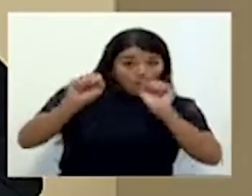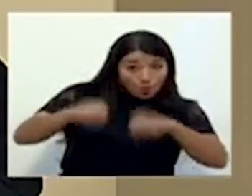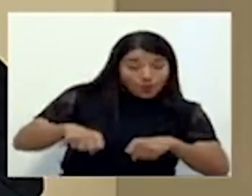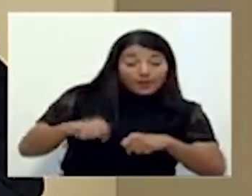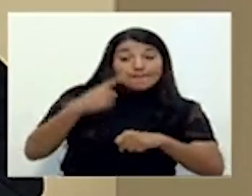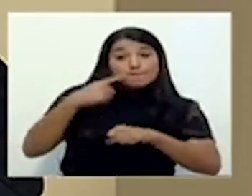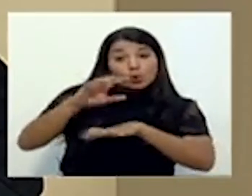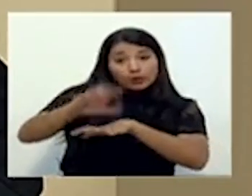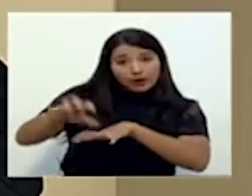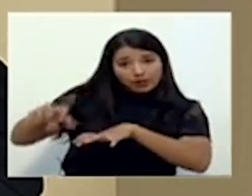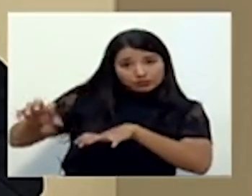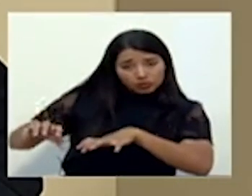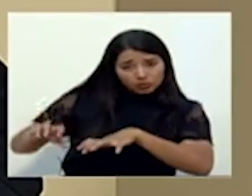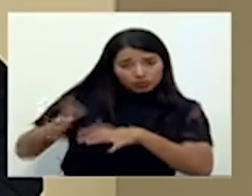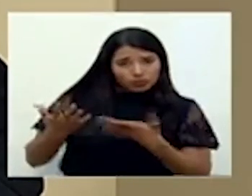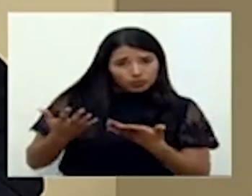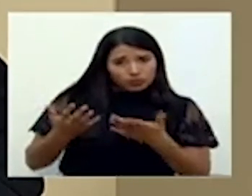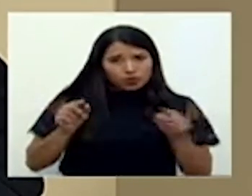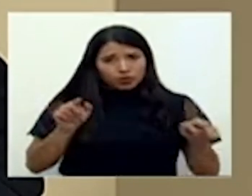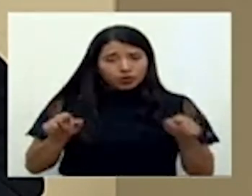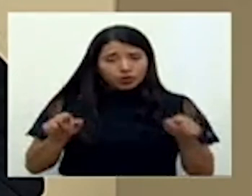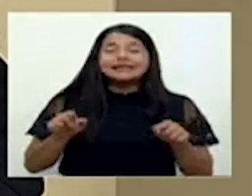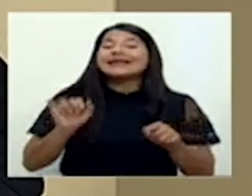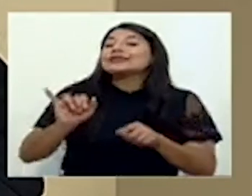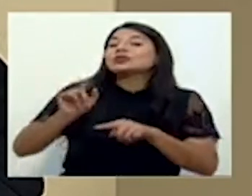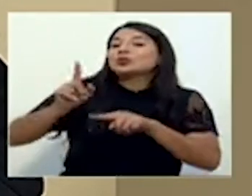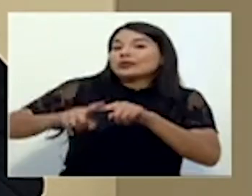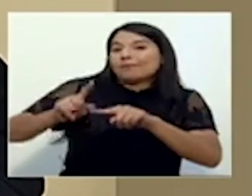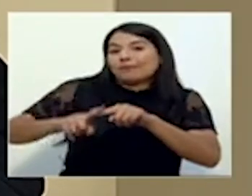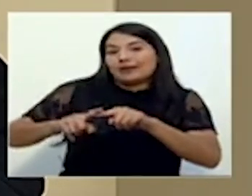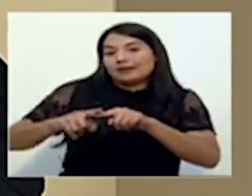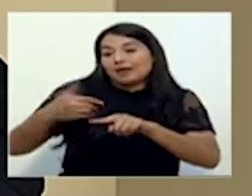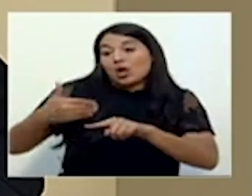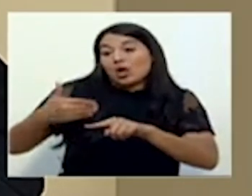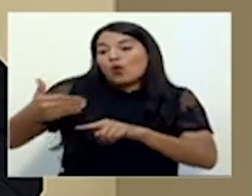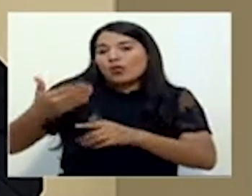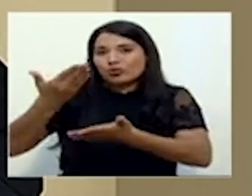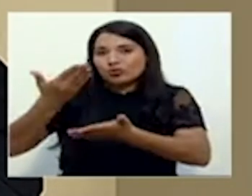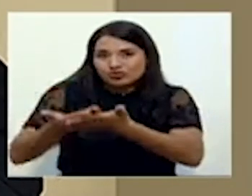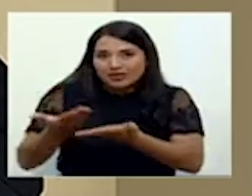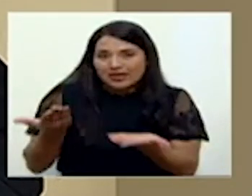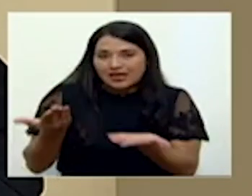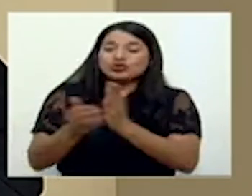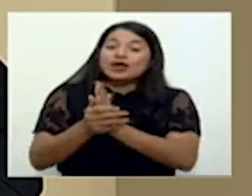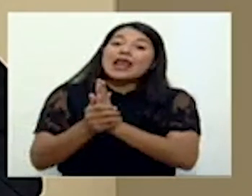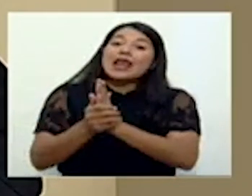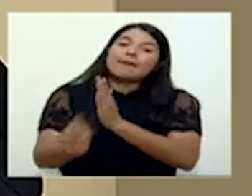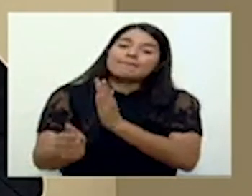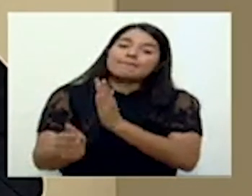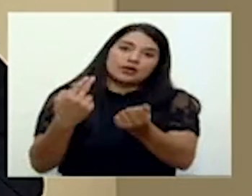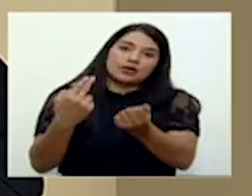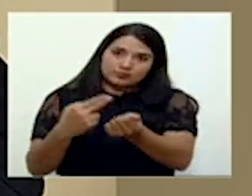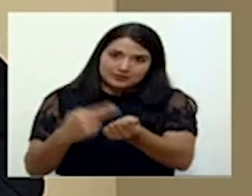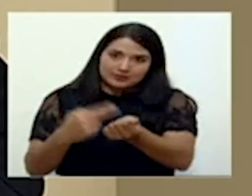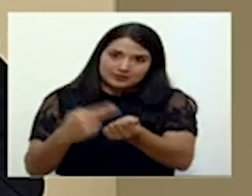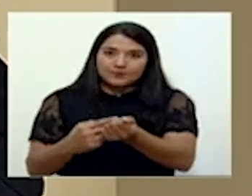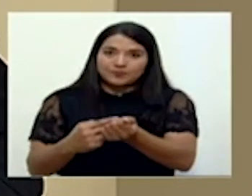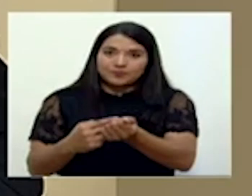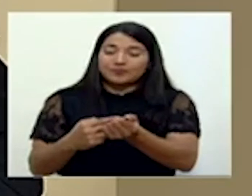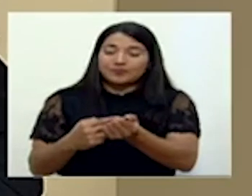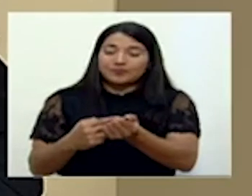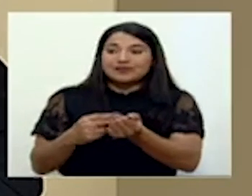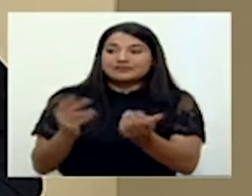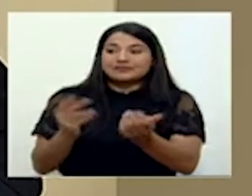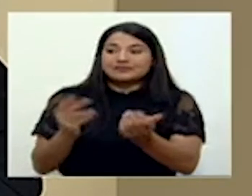Eso va a depender, como le decía, del momento en que se alcance esa máxima capacidad hospitalaria y es el escenario al que no